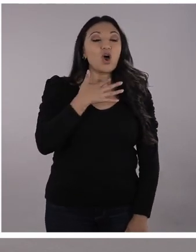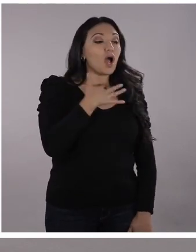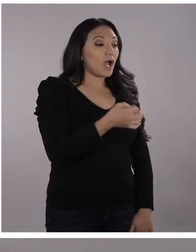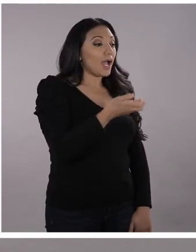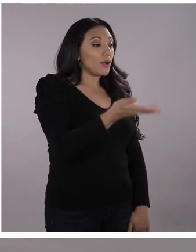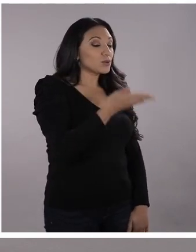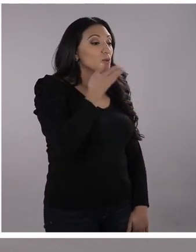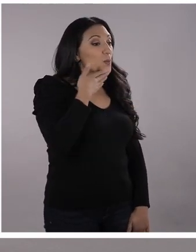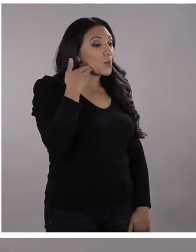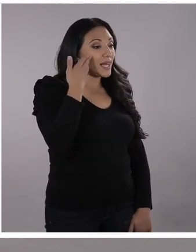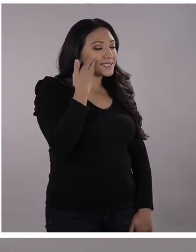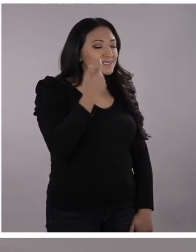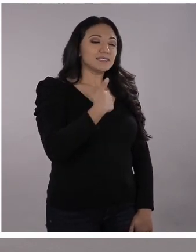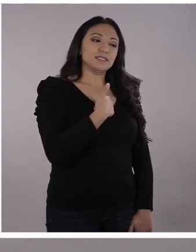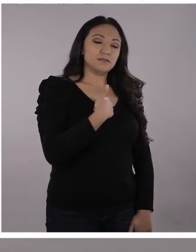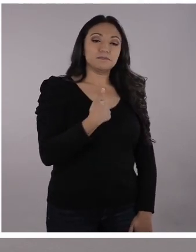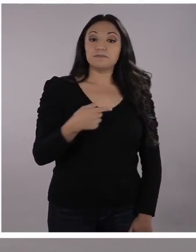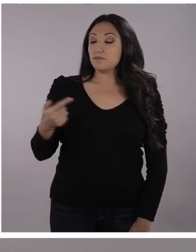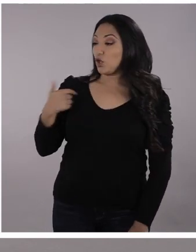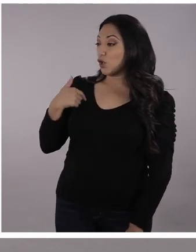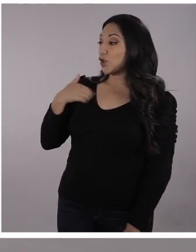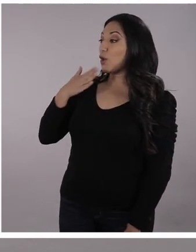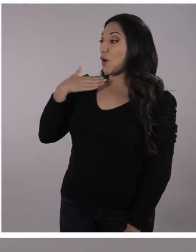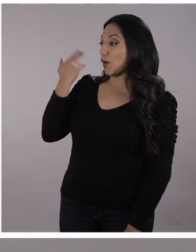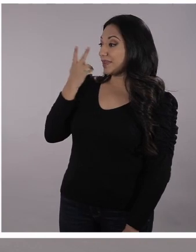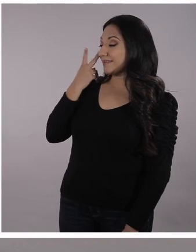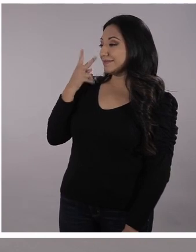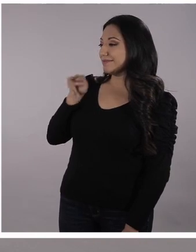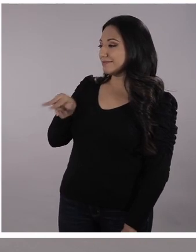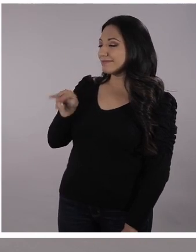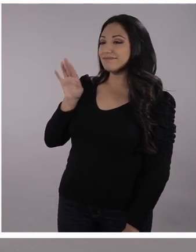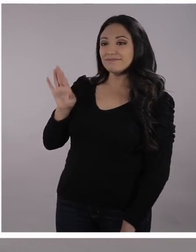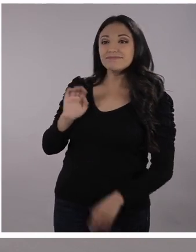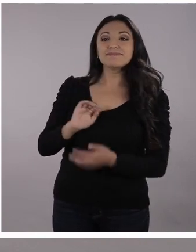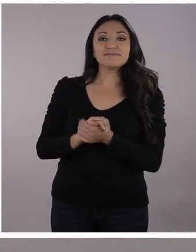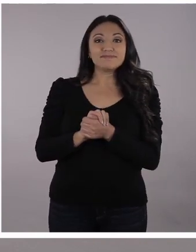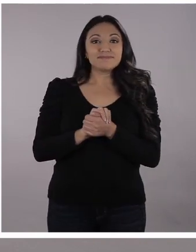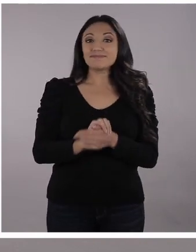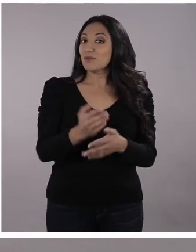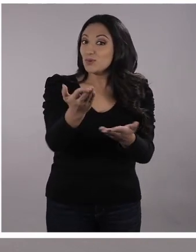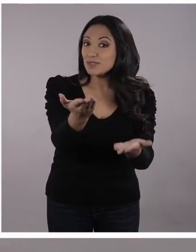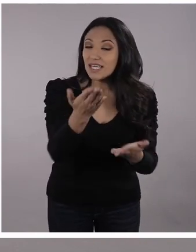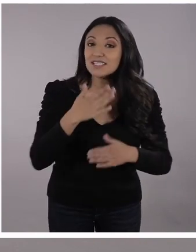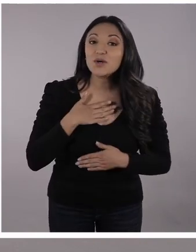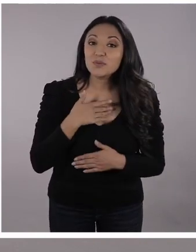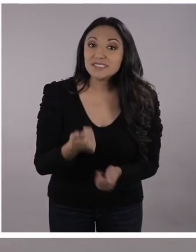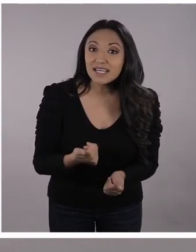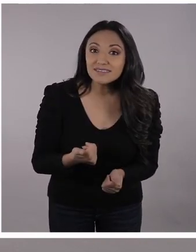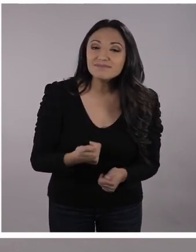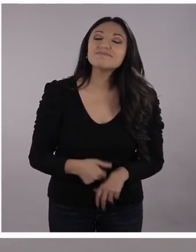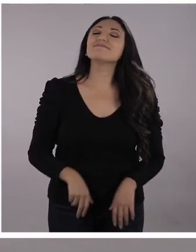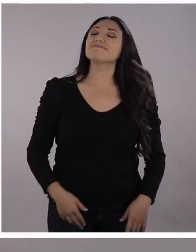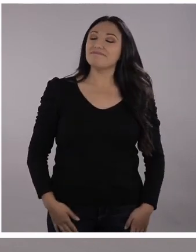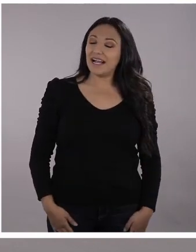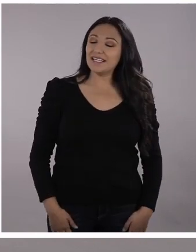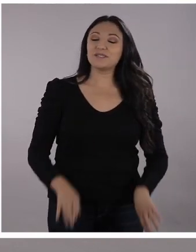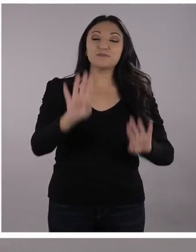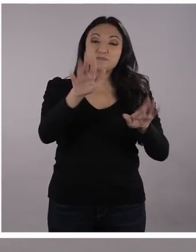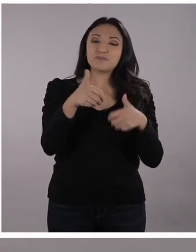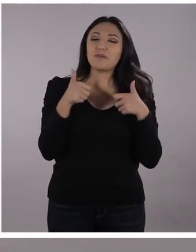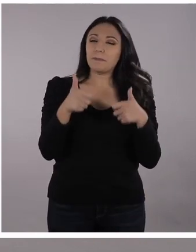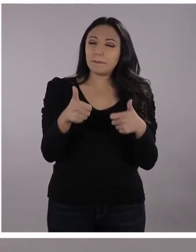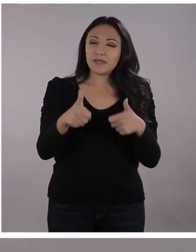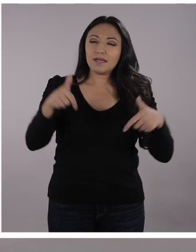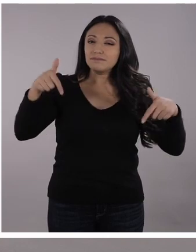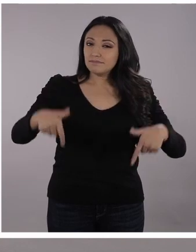feliz. Igualmente, yo también estoy muy contenta de mirarte nuevamente. Chicos y chicas, ¿cómo están ustedes? Yo espero que estén tan